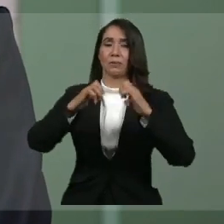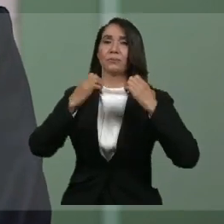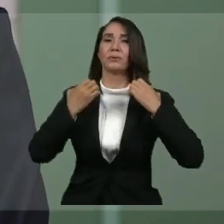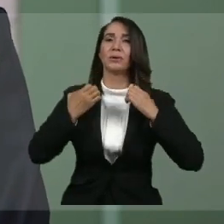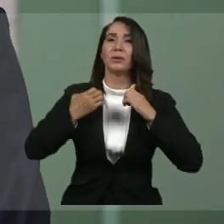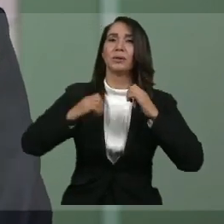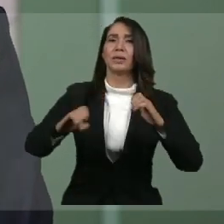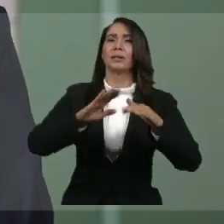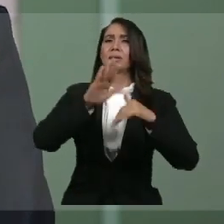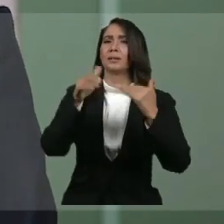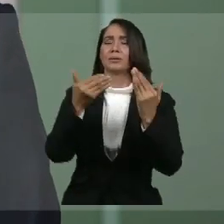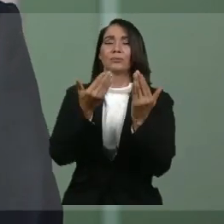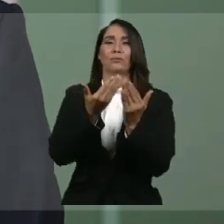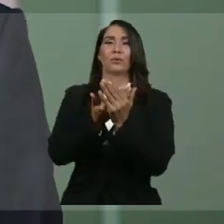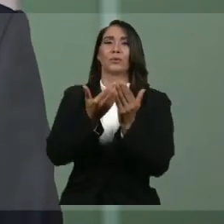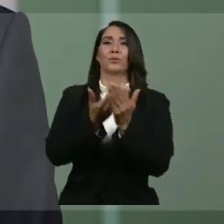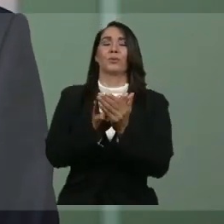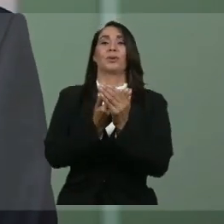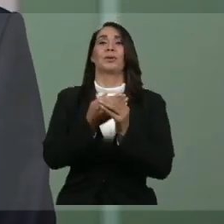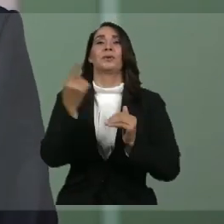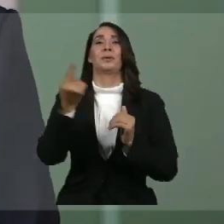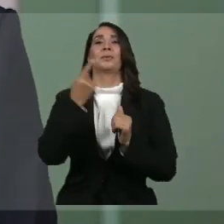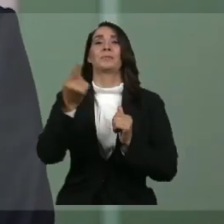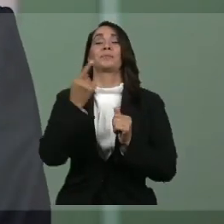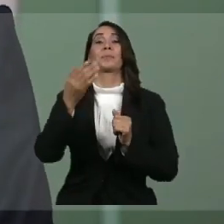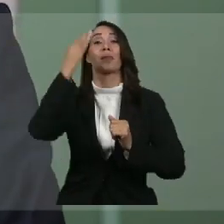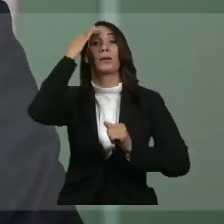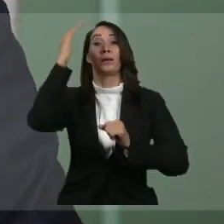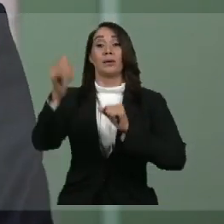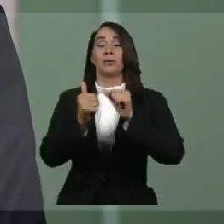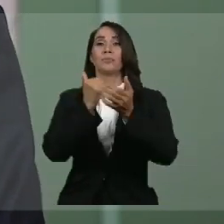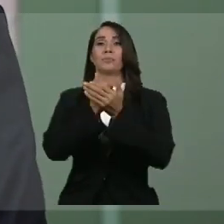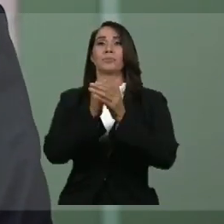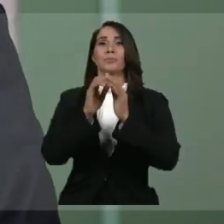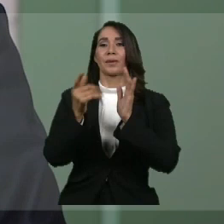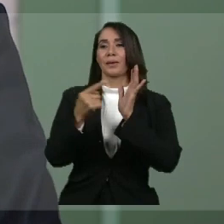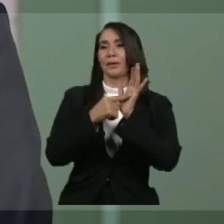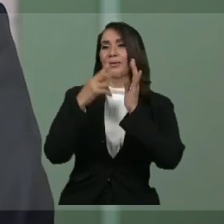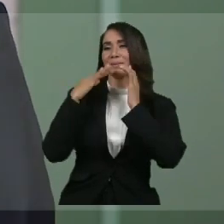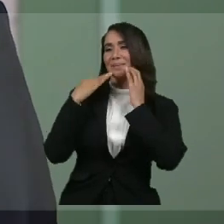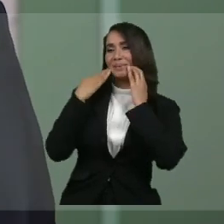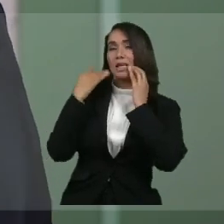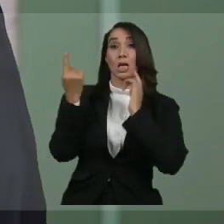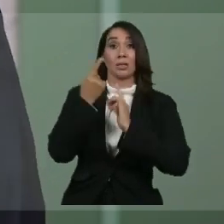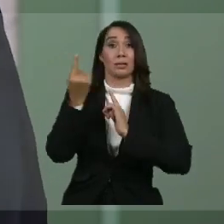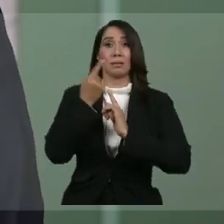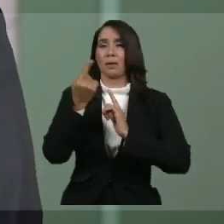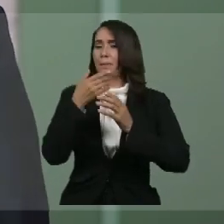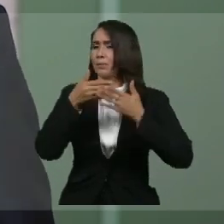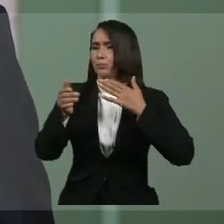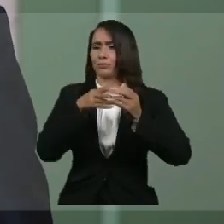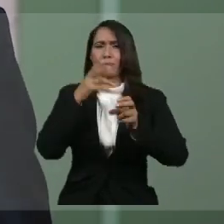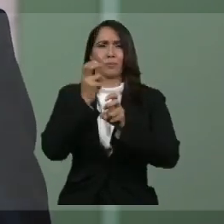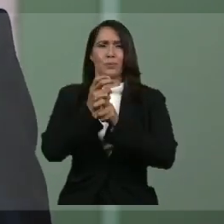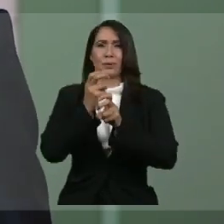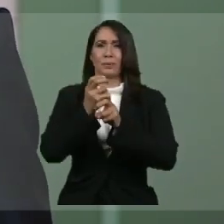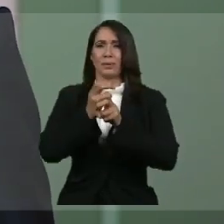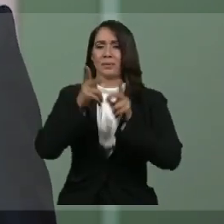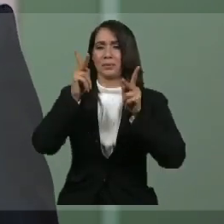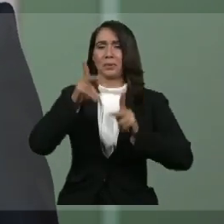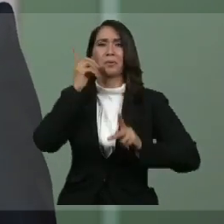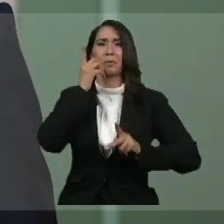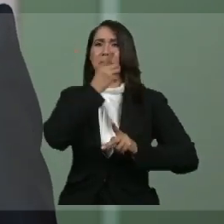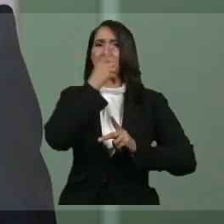fuerzas a su alcance y que sabe ponerle una sonrisa a la adversidad, por difícil que eso parezca.